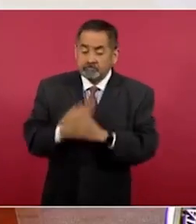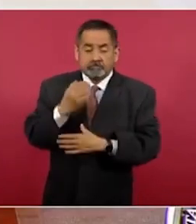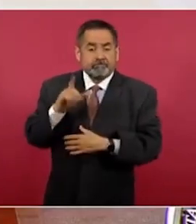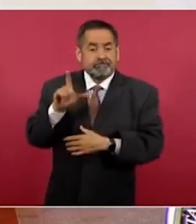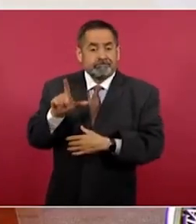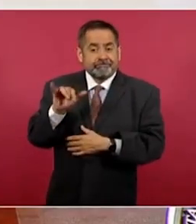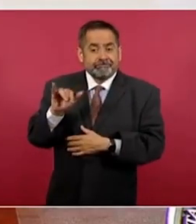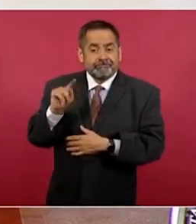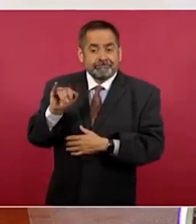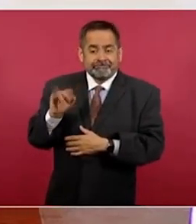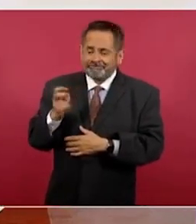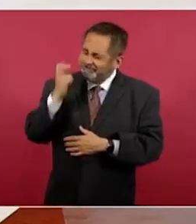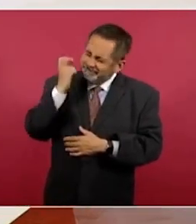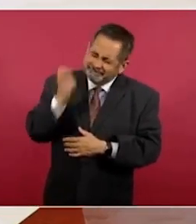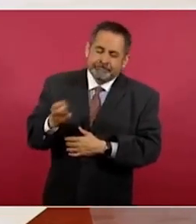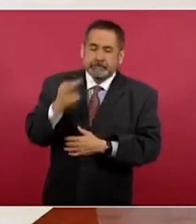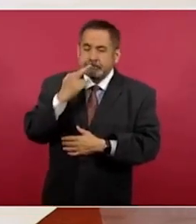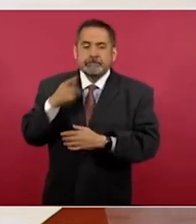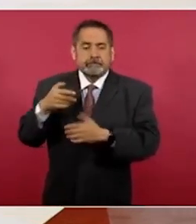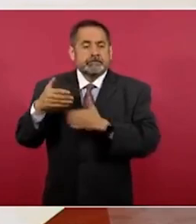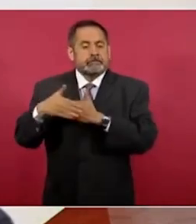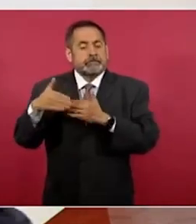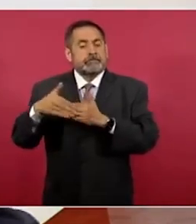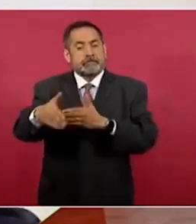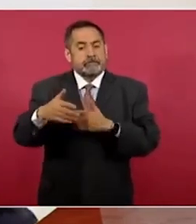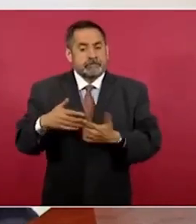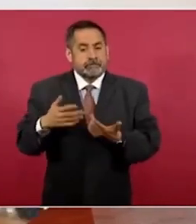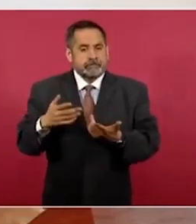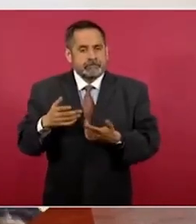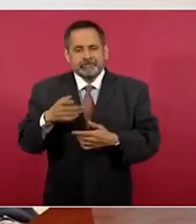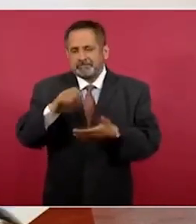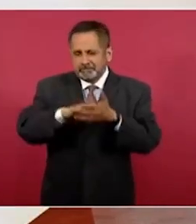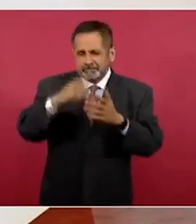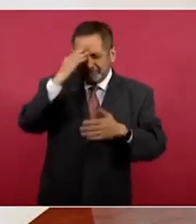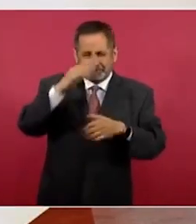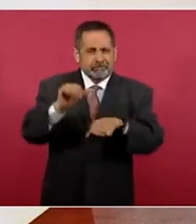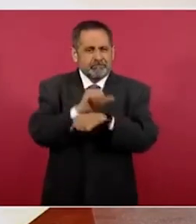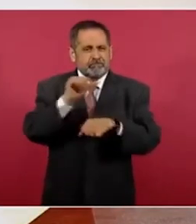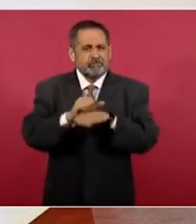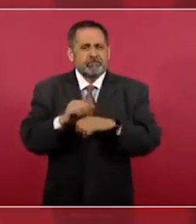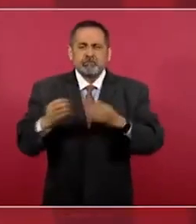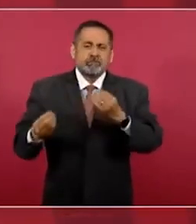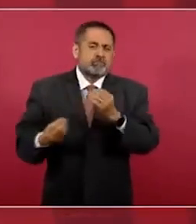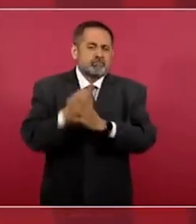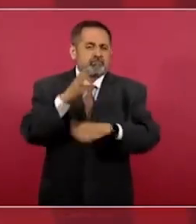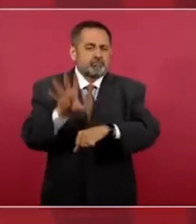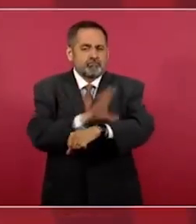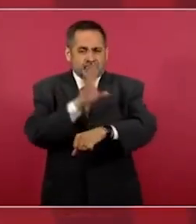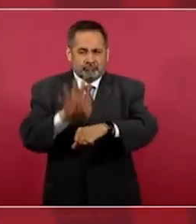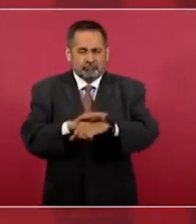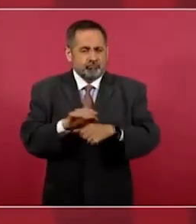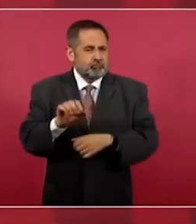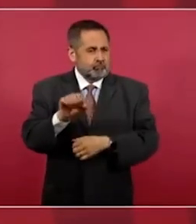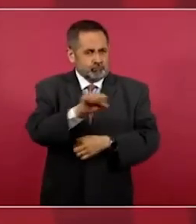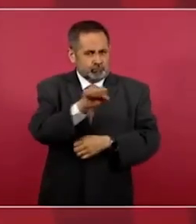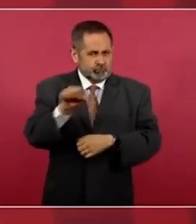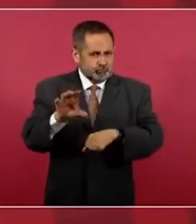No podrían haber carros eléctricos sin el litio,